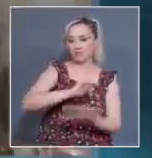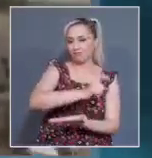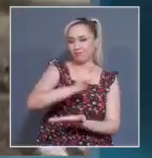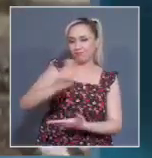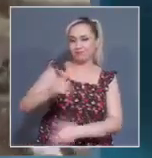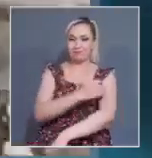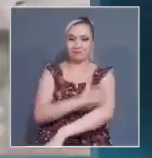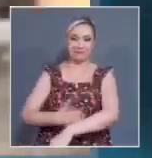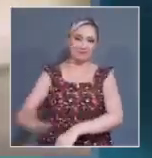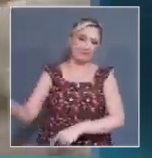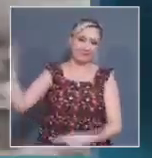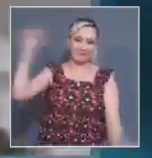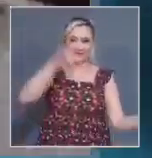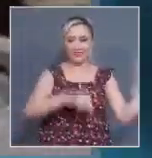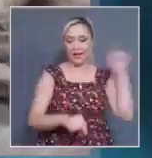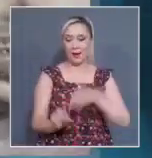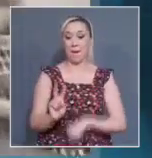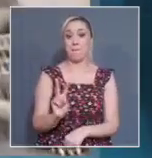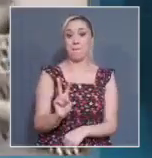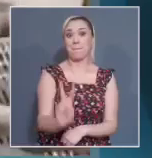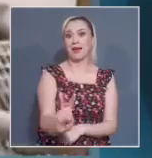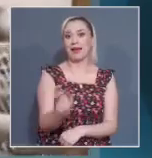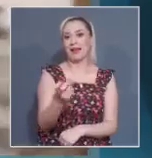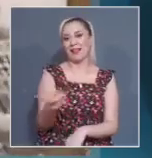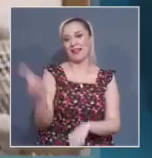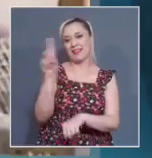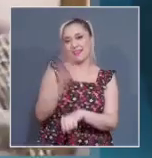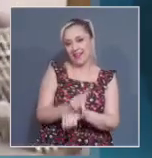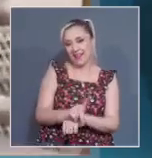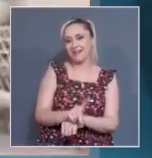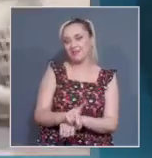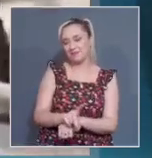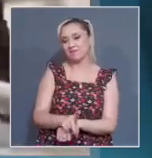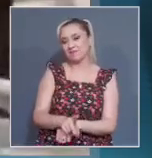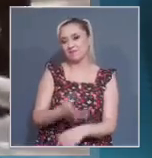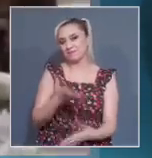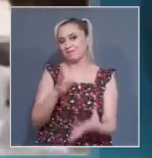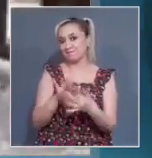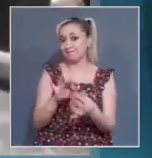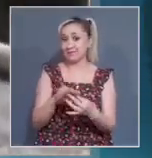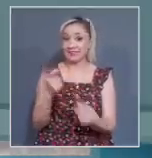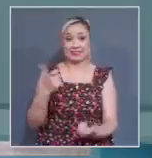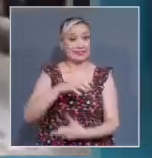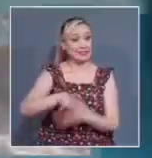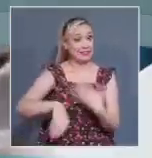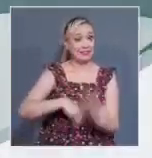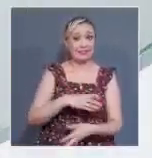este viernes. Para el Canal del Poder Judicial de la Federación, Lilian Moreno.